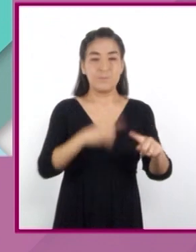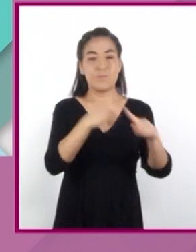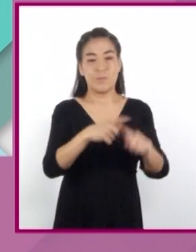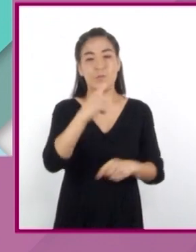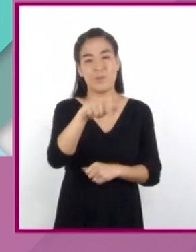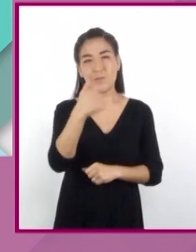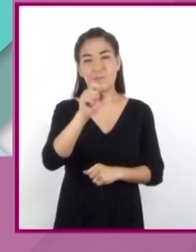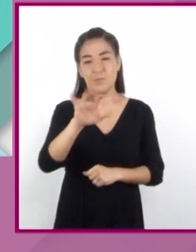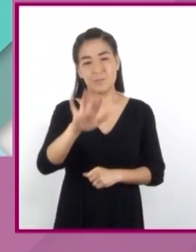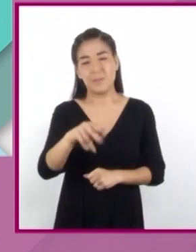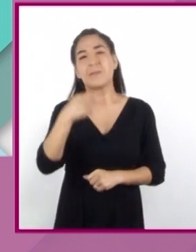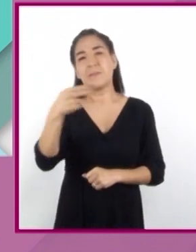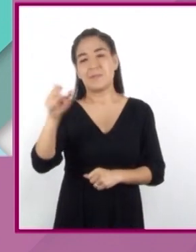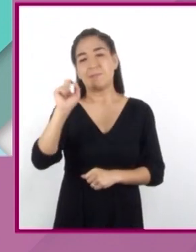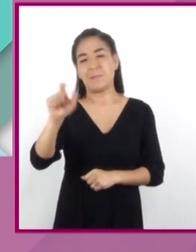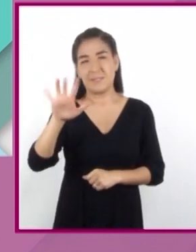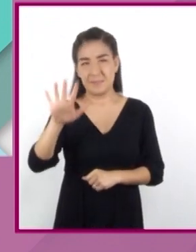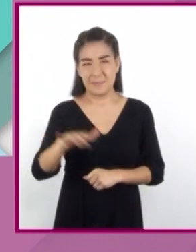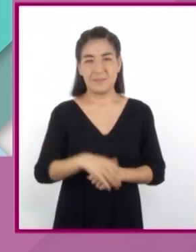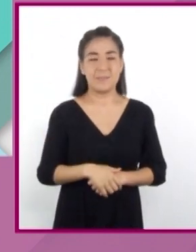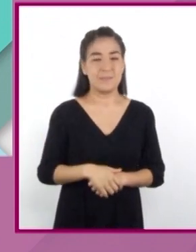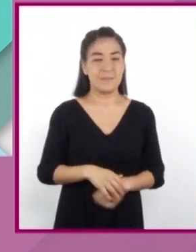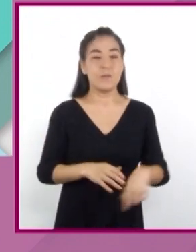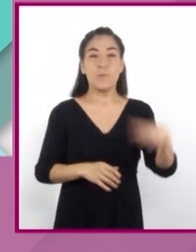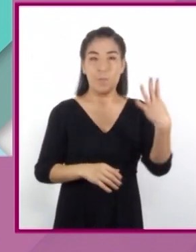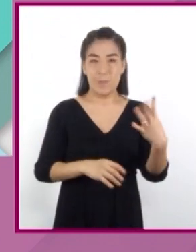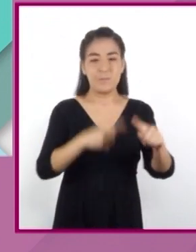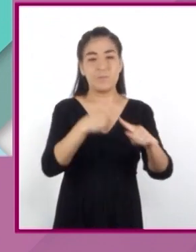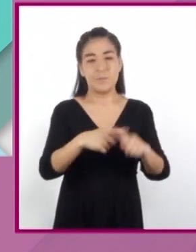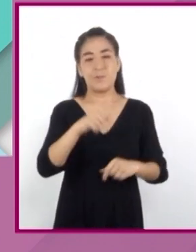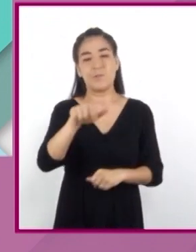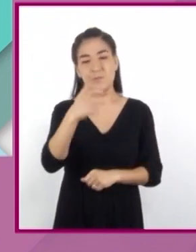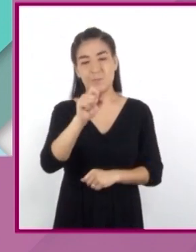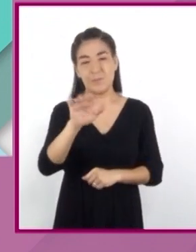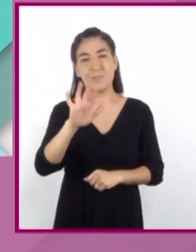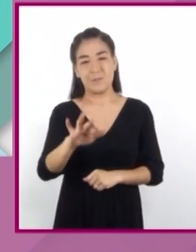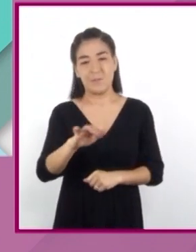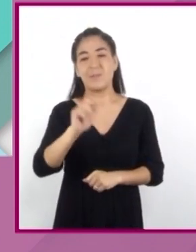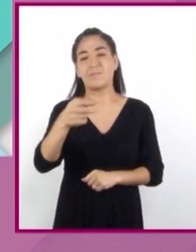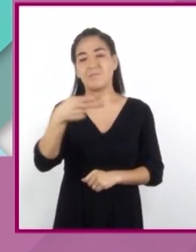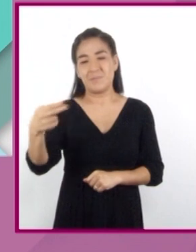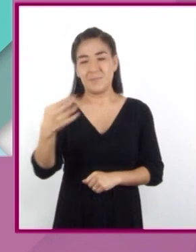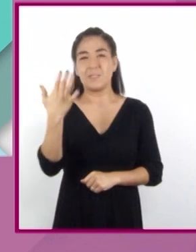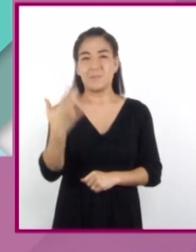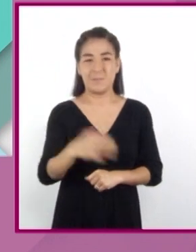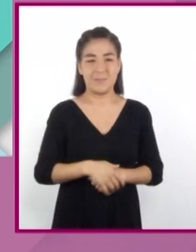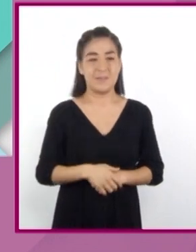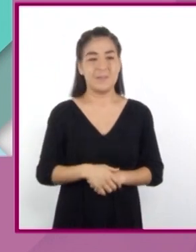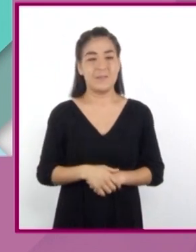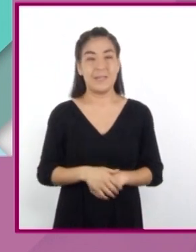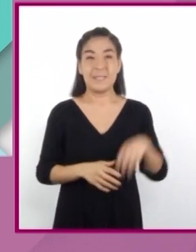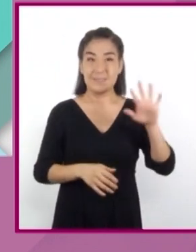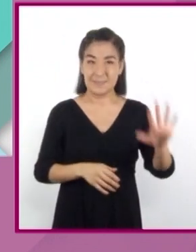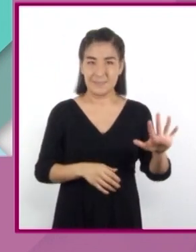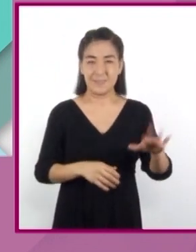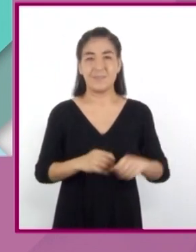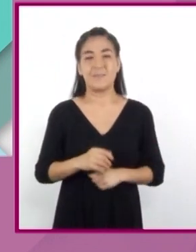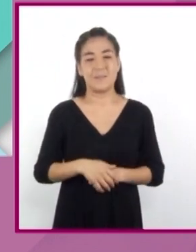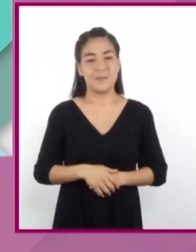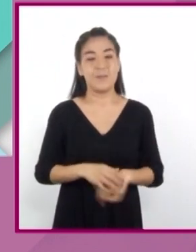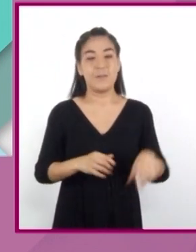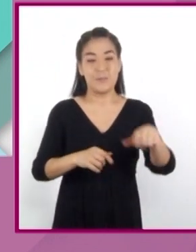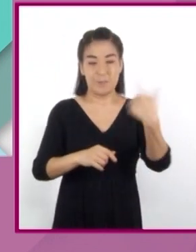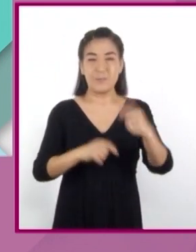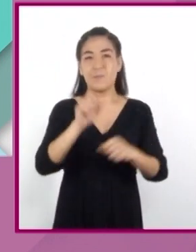12.50 es igual a 25. 4 por 12.50 es igual a 50. Y 5 por 12